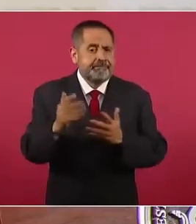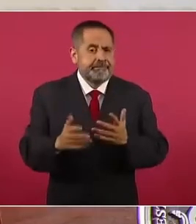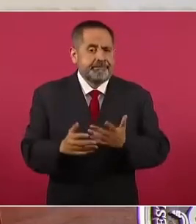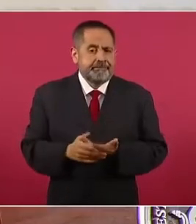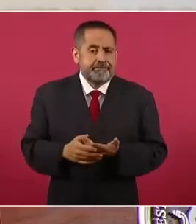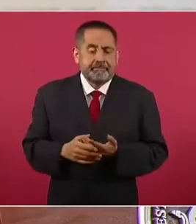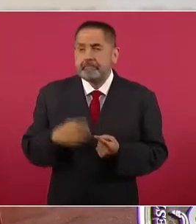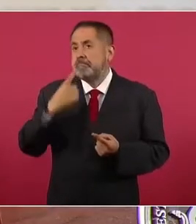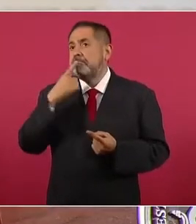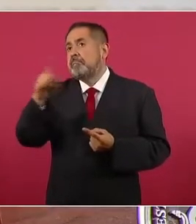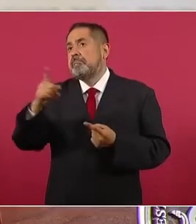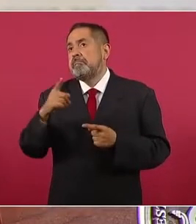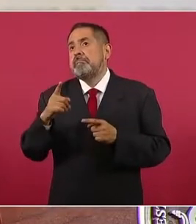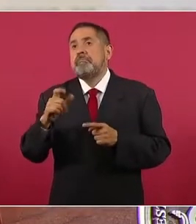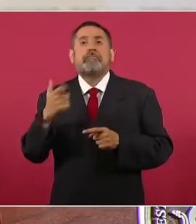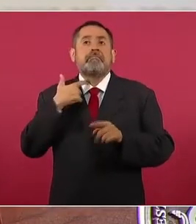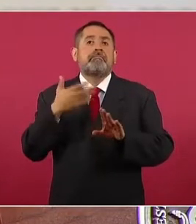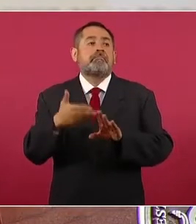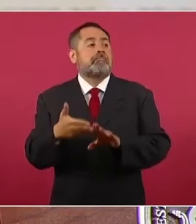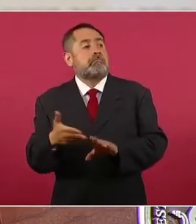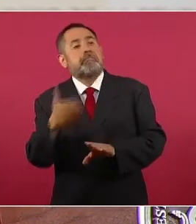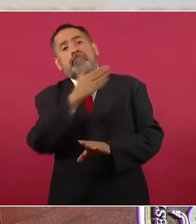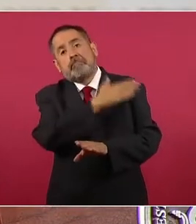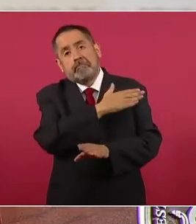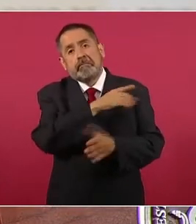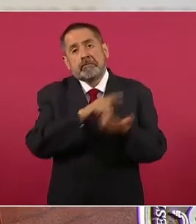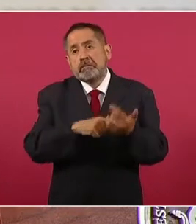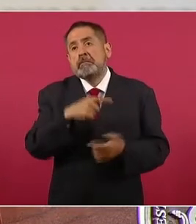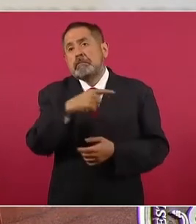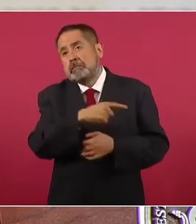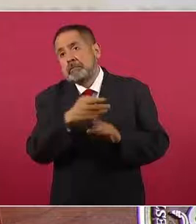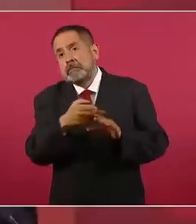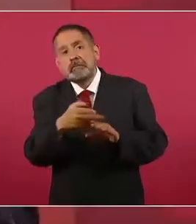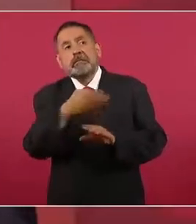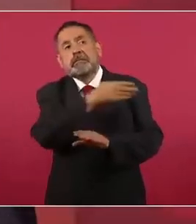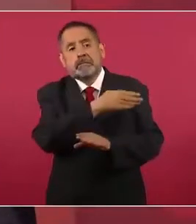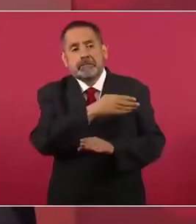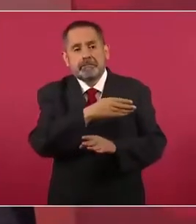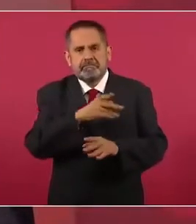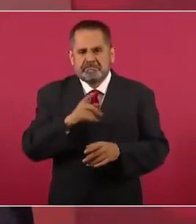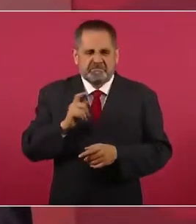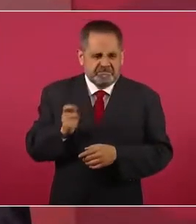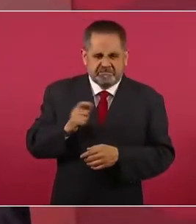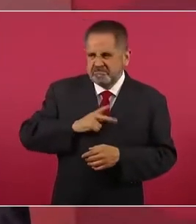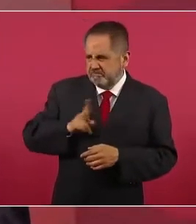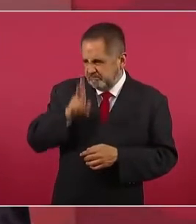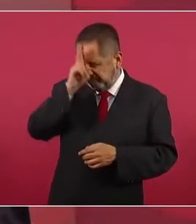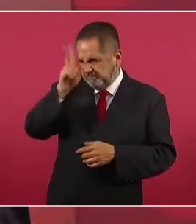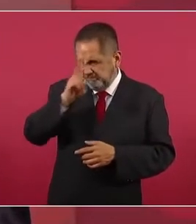que predominara la venganza